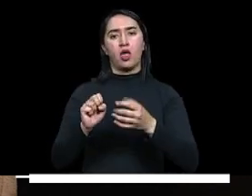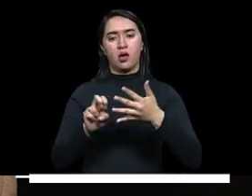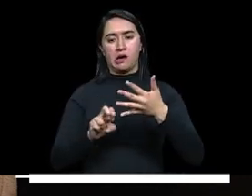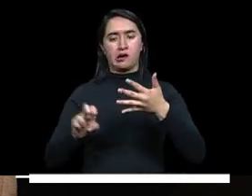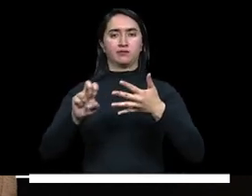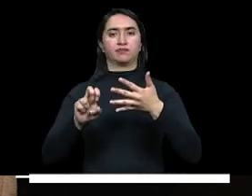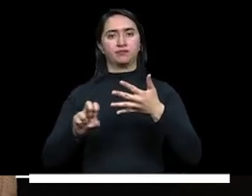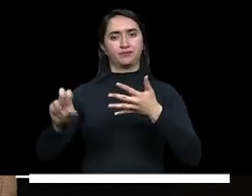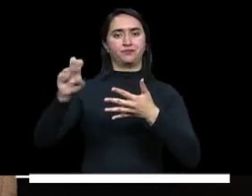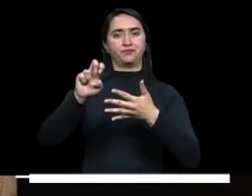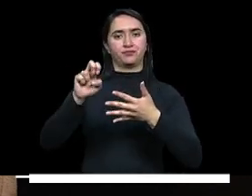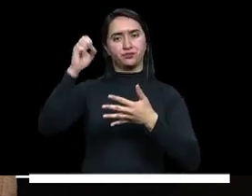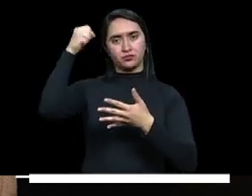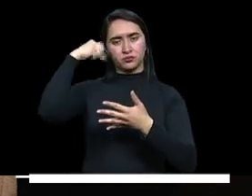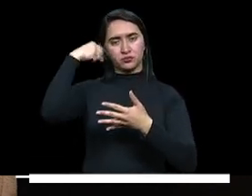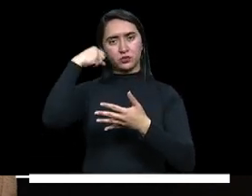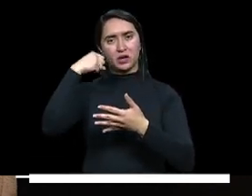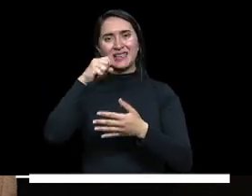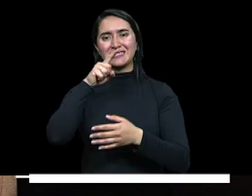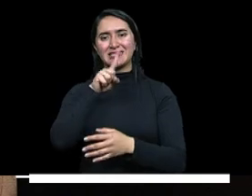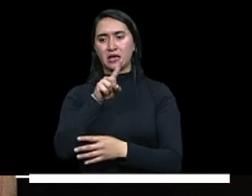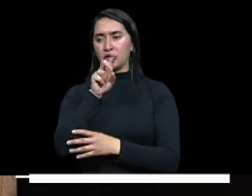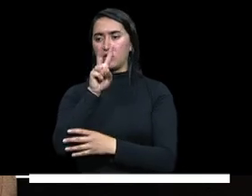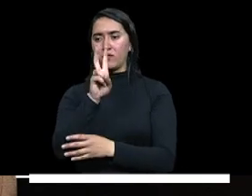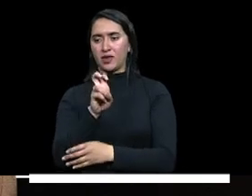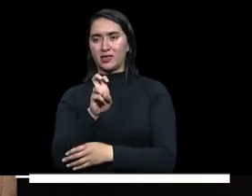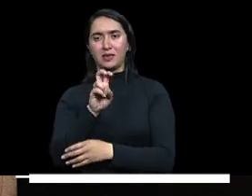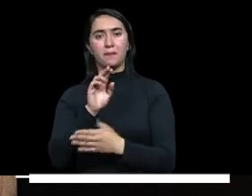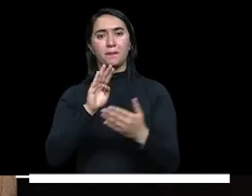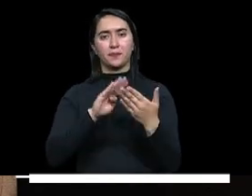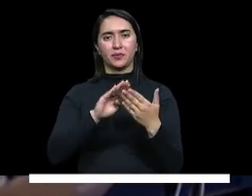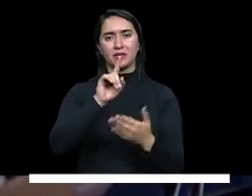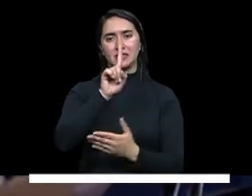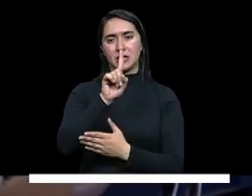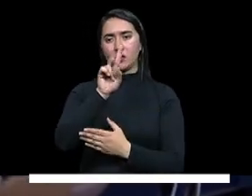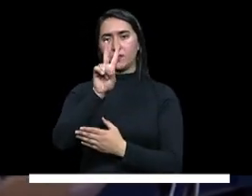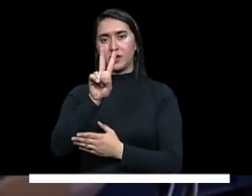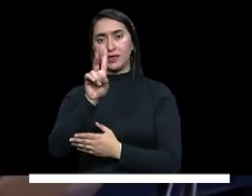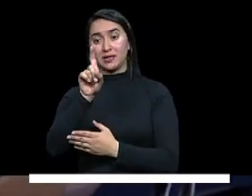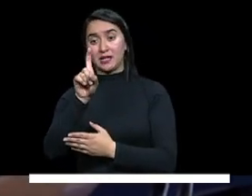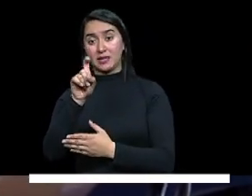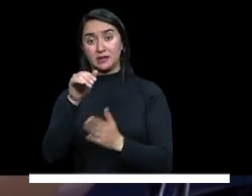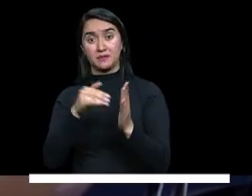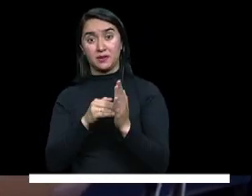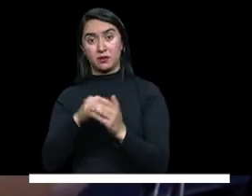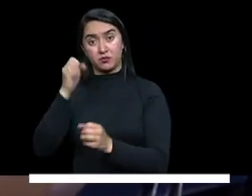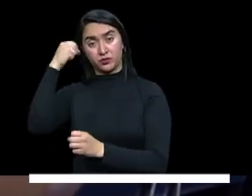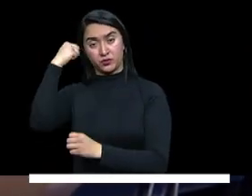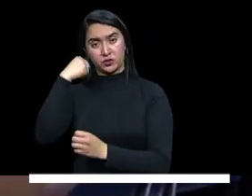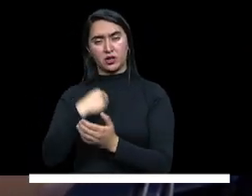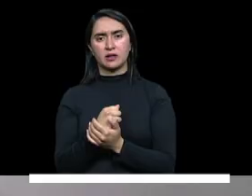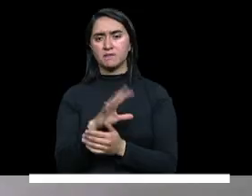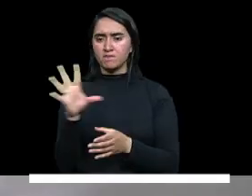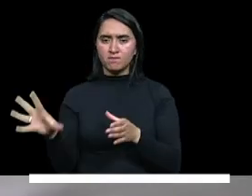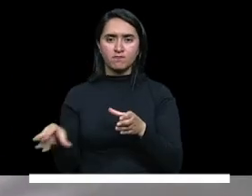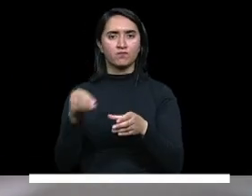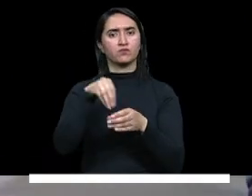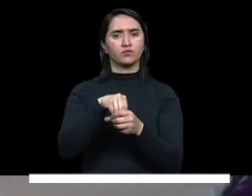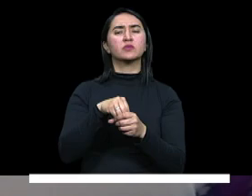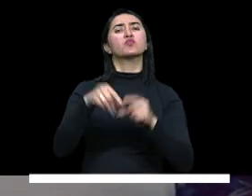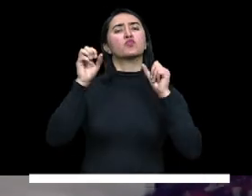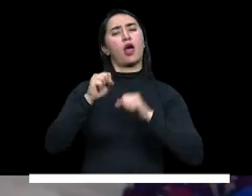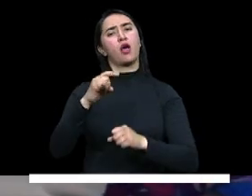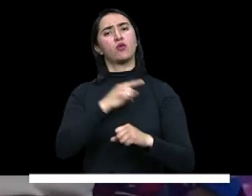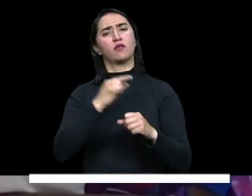de 126 mil docentes y 25 mil nuevas oportunidades de formación en universidades de alta calidad.